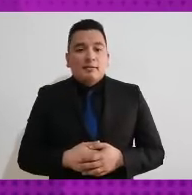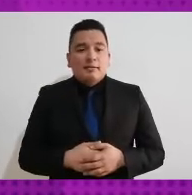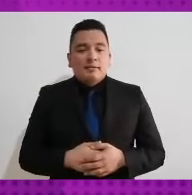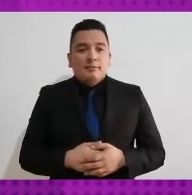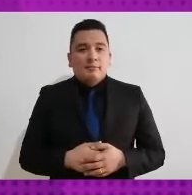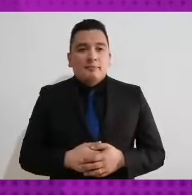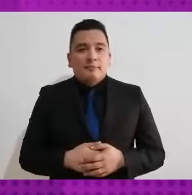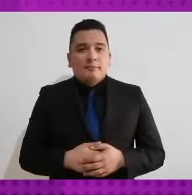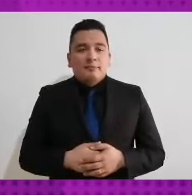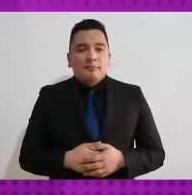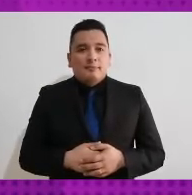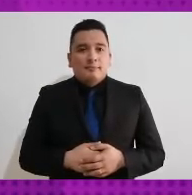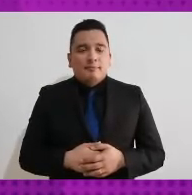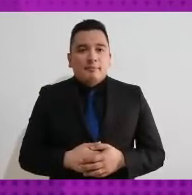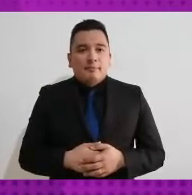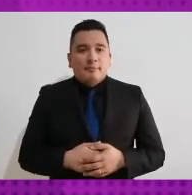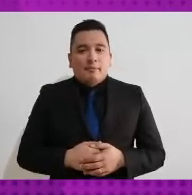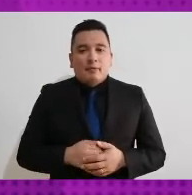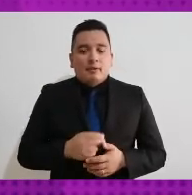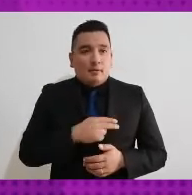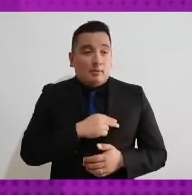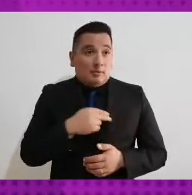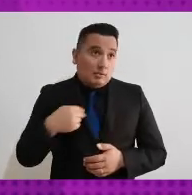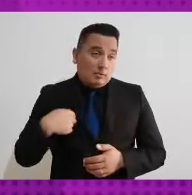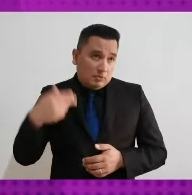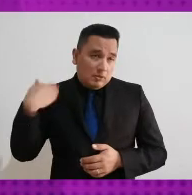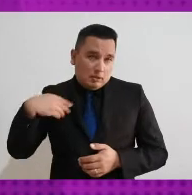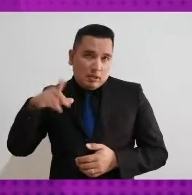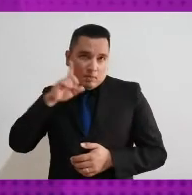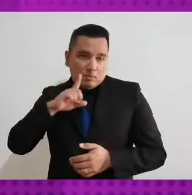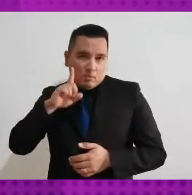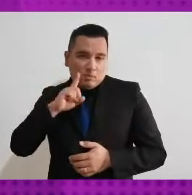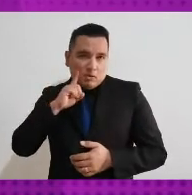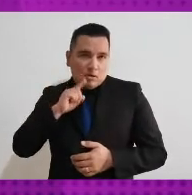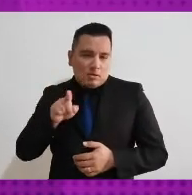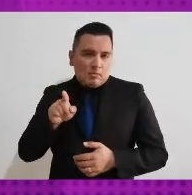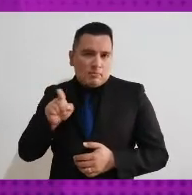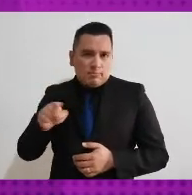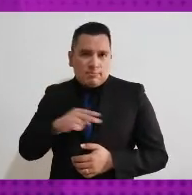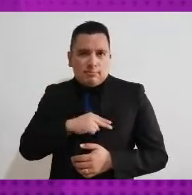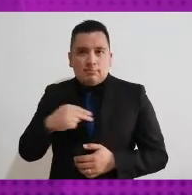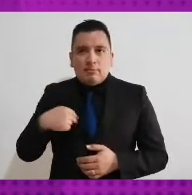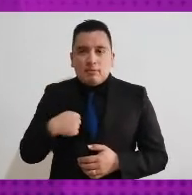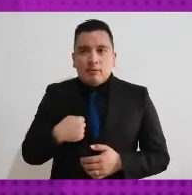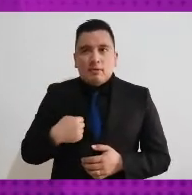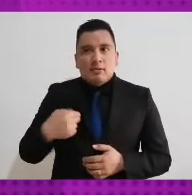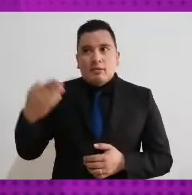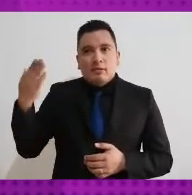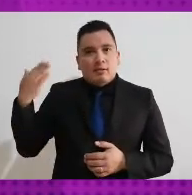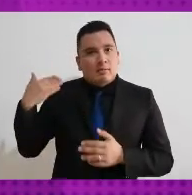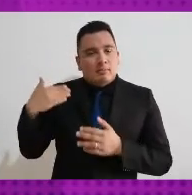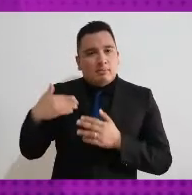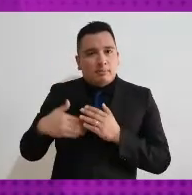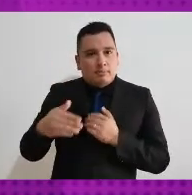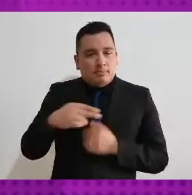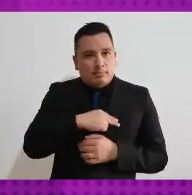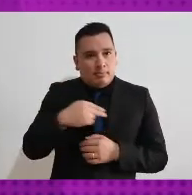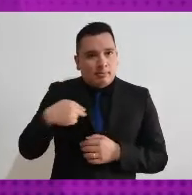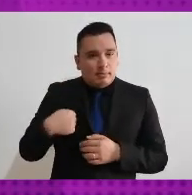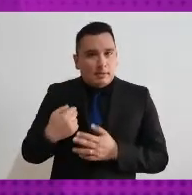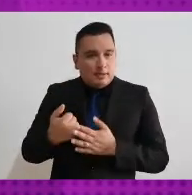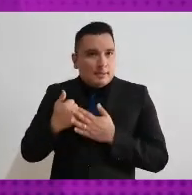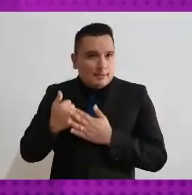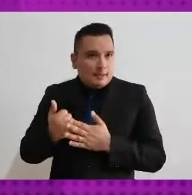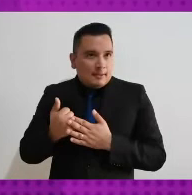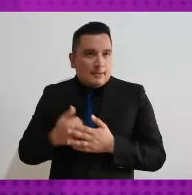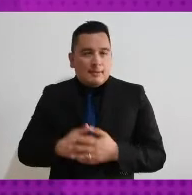en situación de discriminación desde luego no contando a las mujeres que pues hemos tenido cuotas desde mucho antes pero no somos un